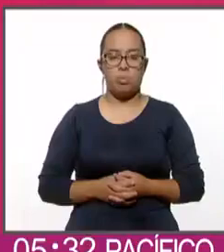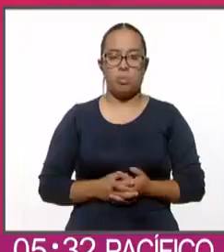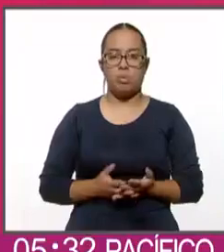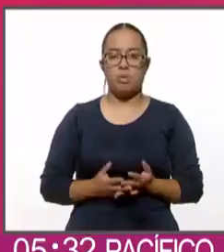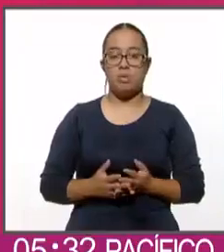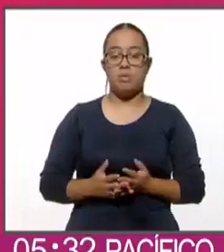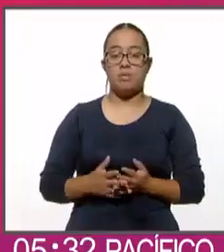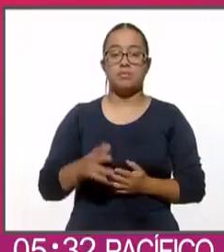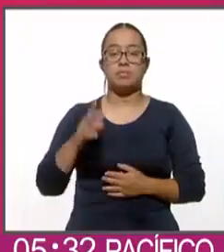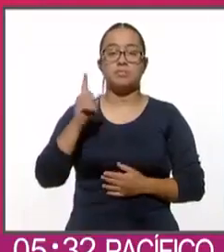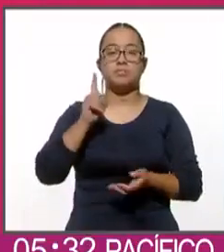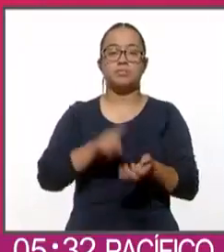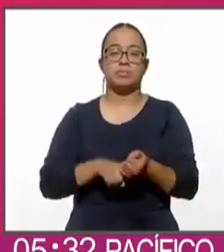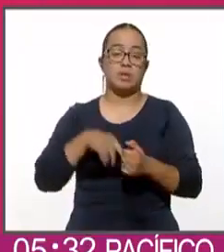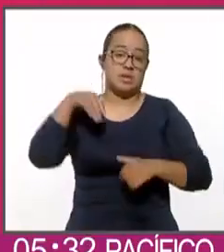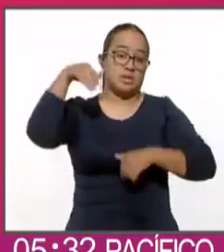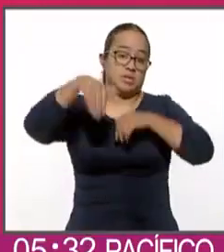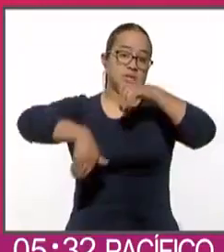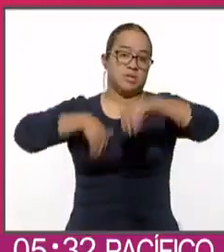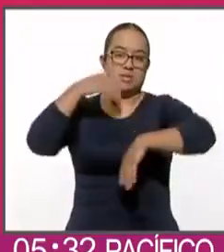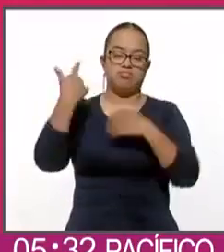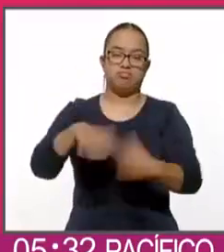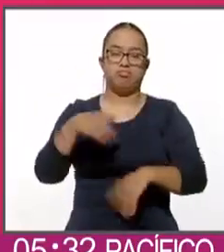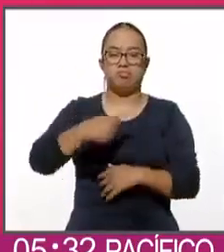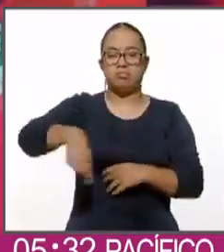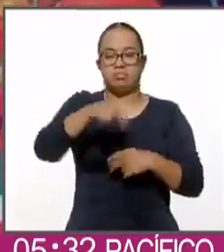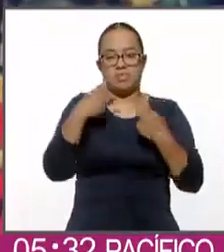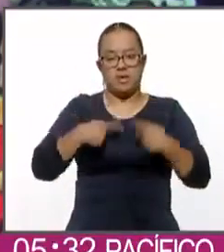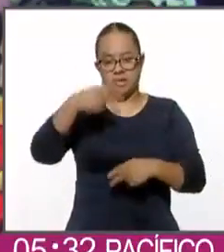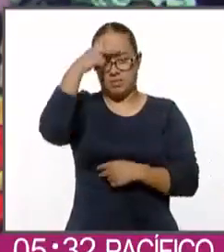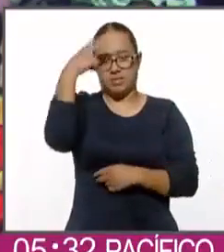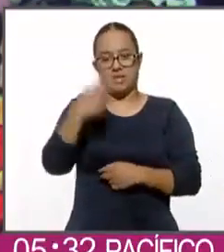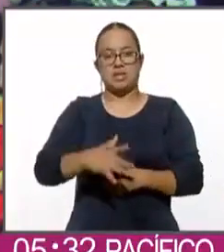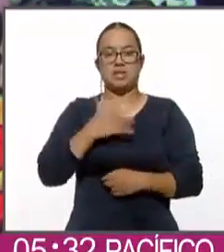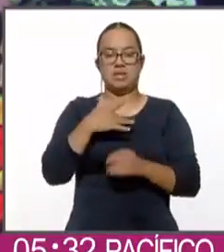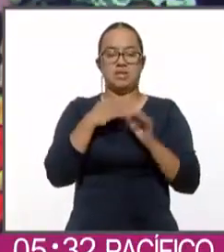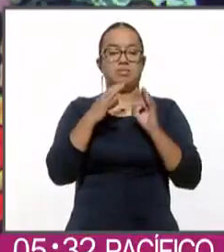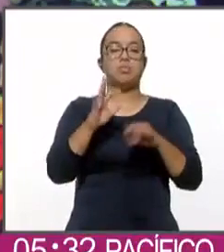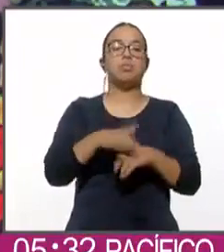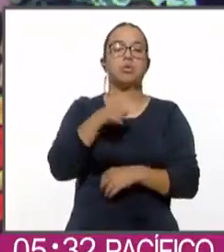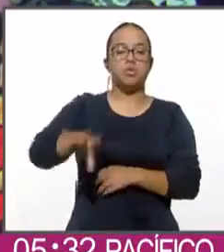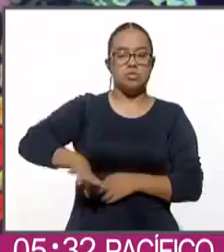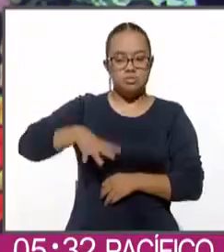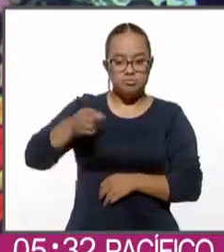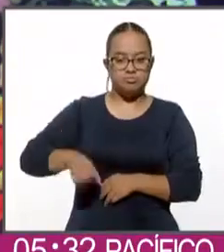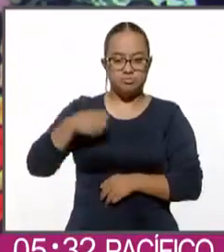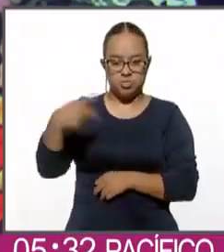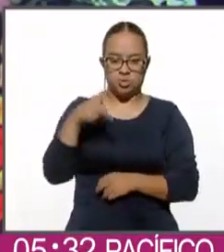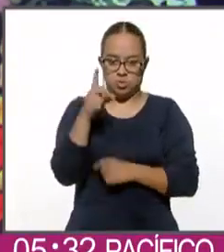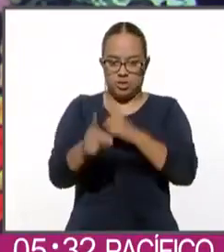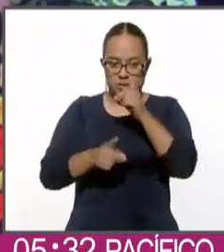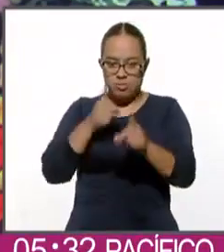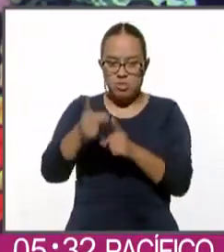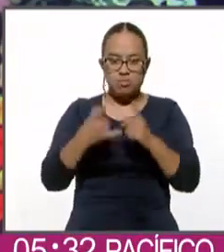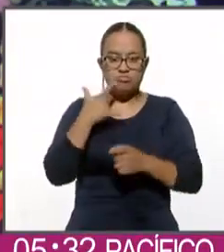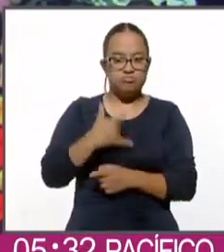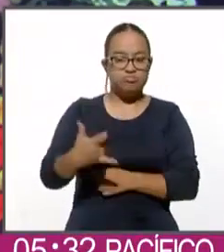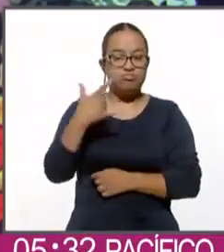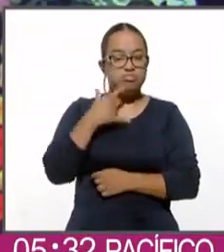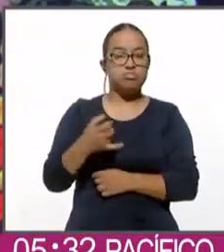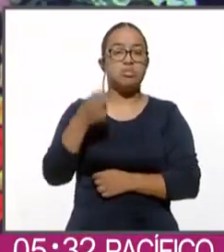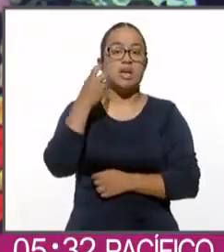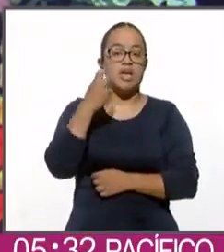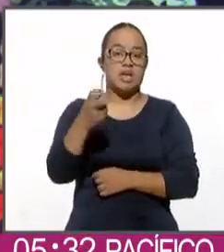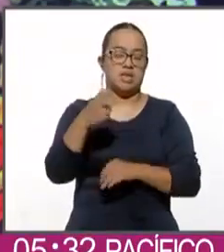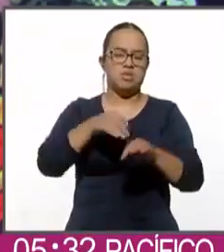La natación ha dado grandes satisfacciones a la afición mexicana, gracias al esfuerzo de los y las atletas mexicanas, cuyo trabajo era